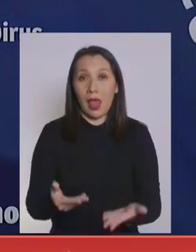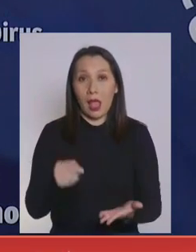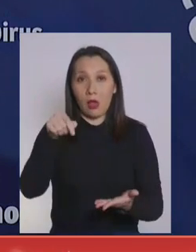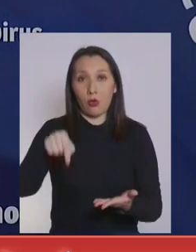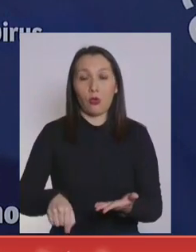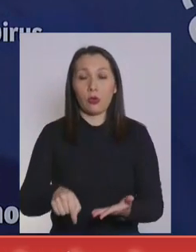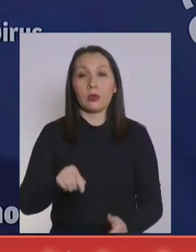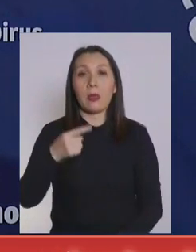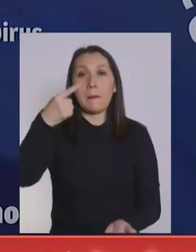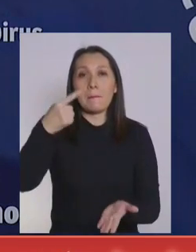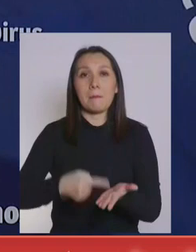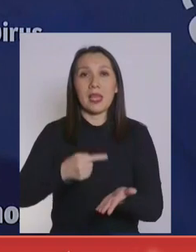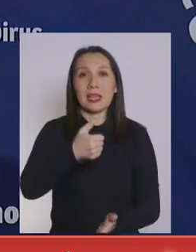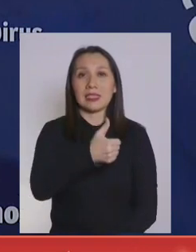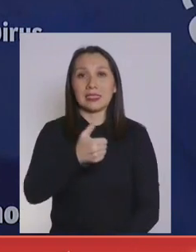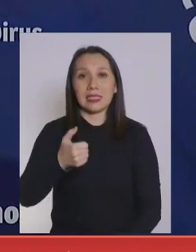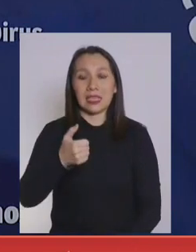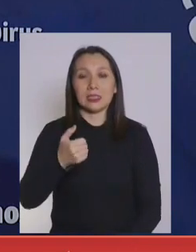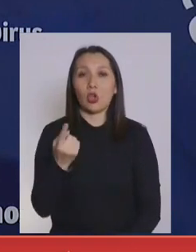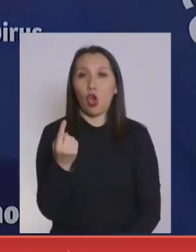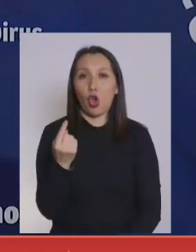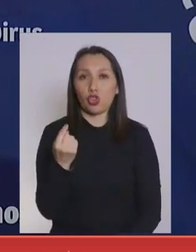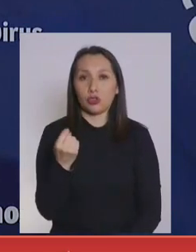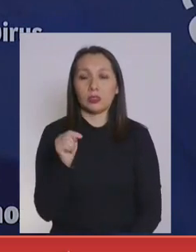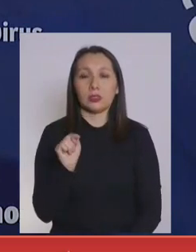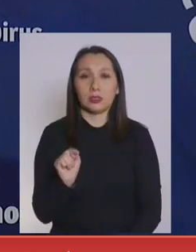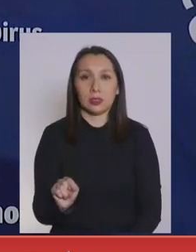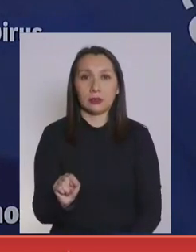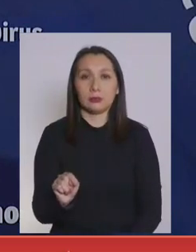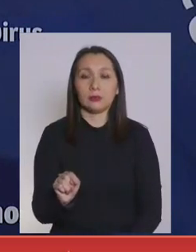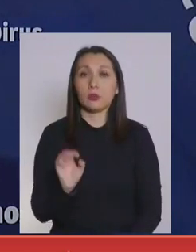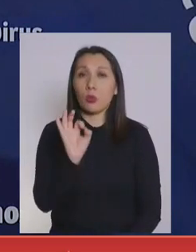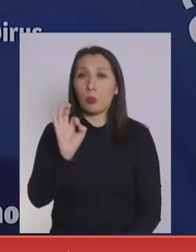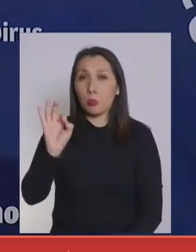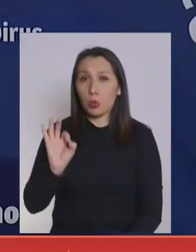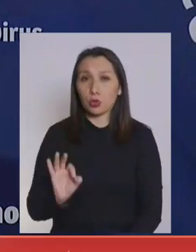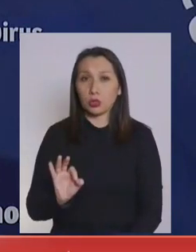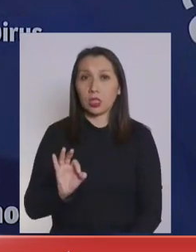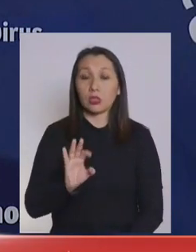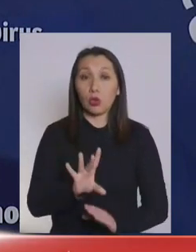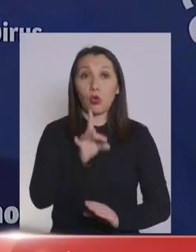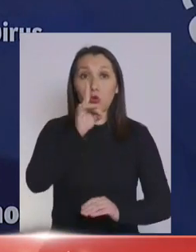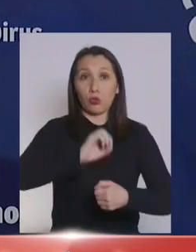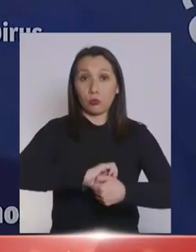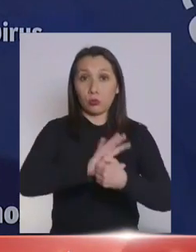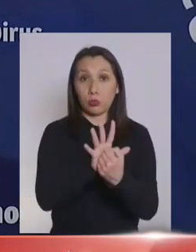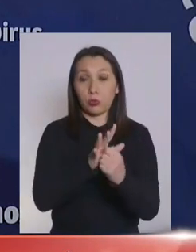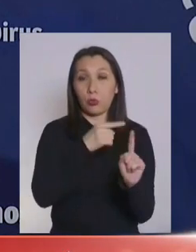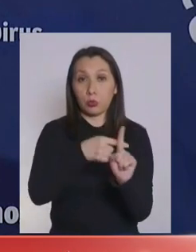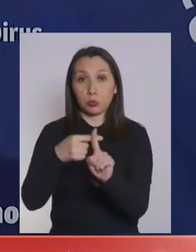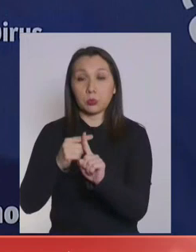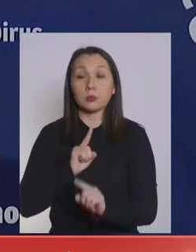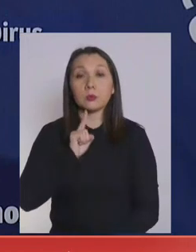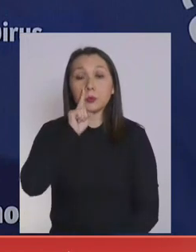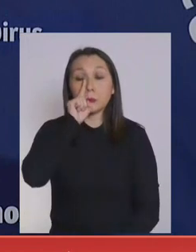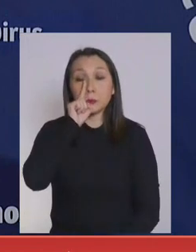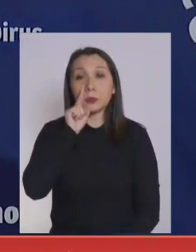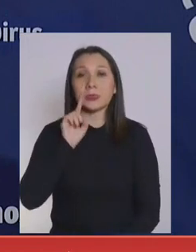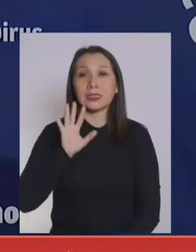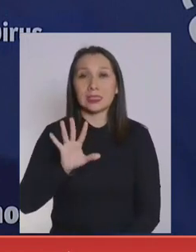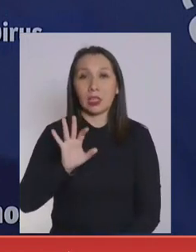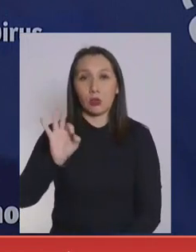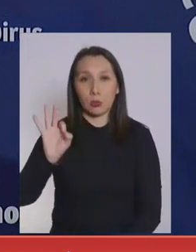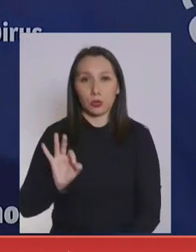hoy es de 1.611 con un porcentaje de positividad de PCR de